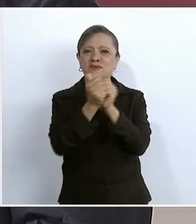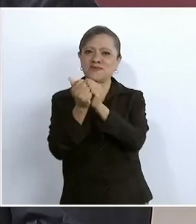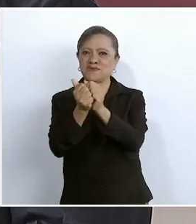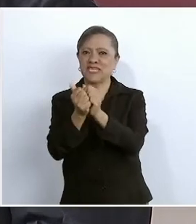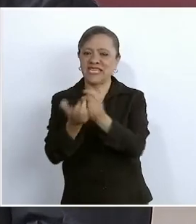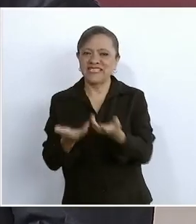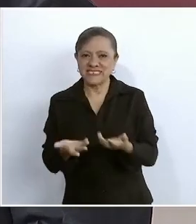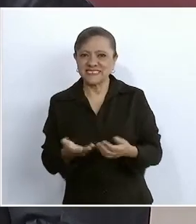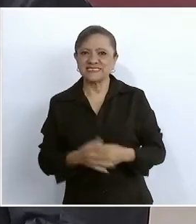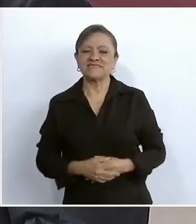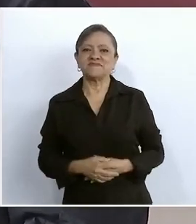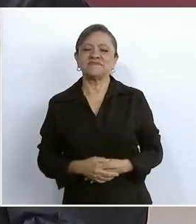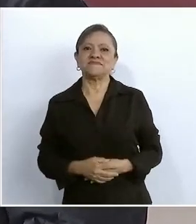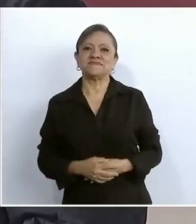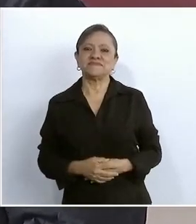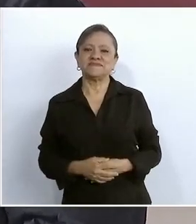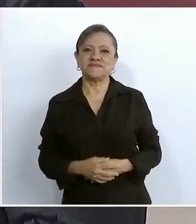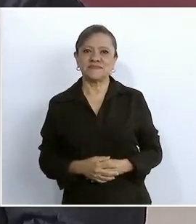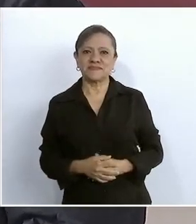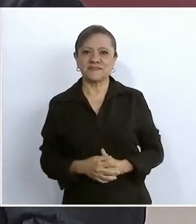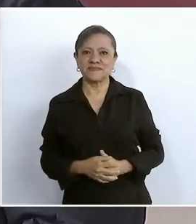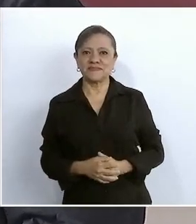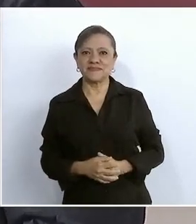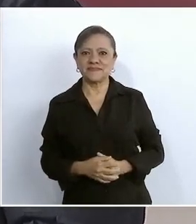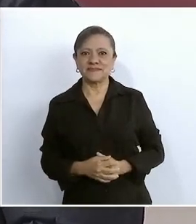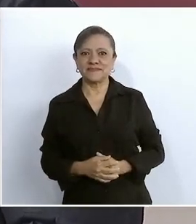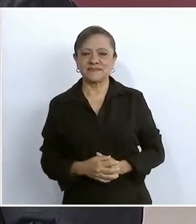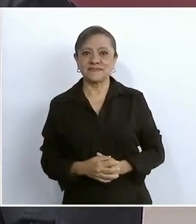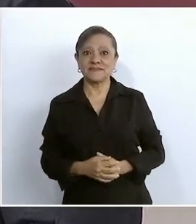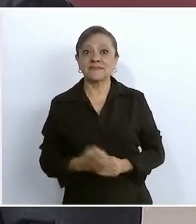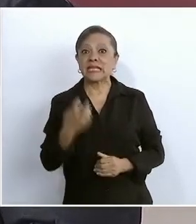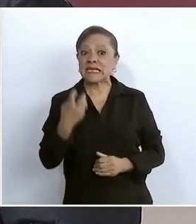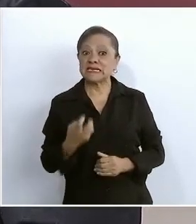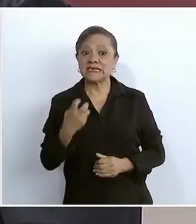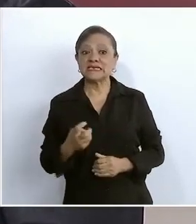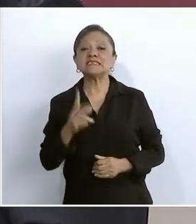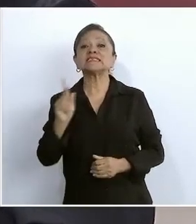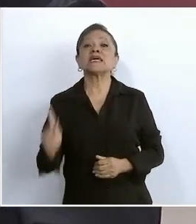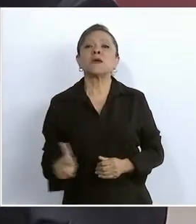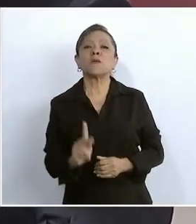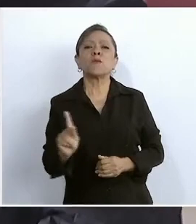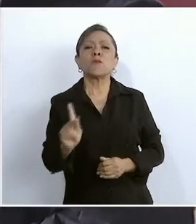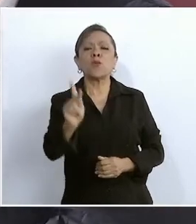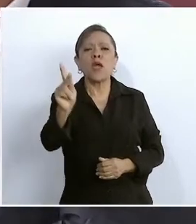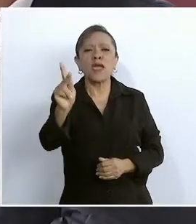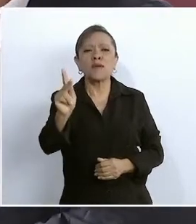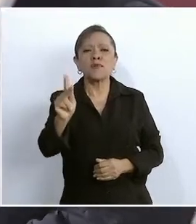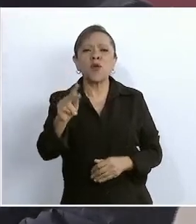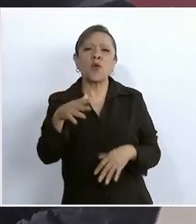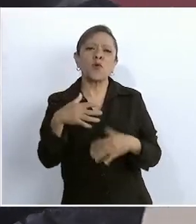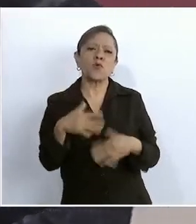en este pueblo místico,